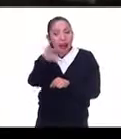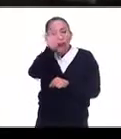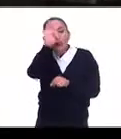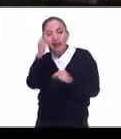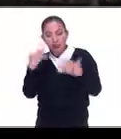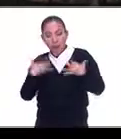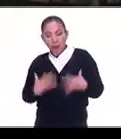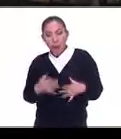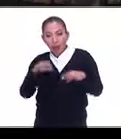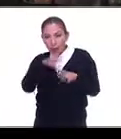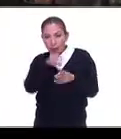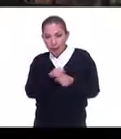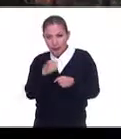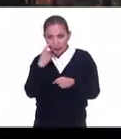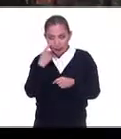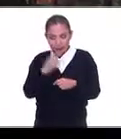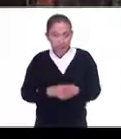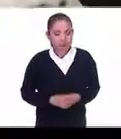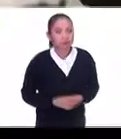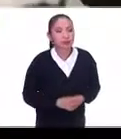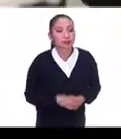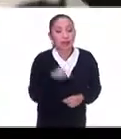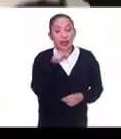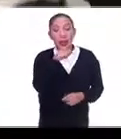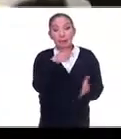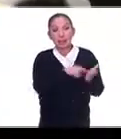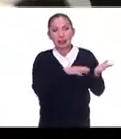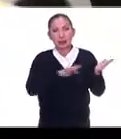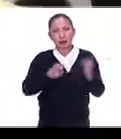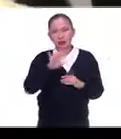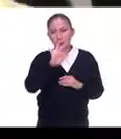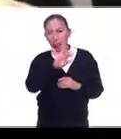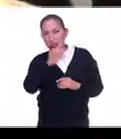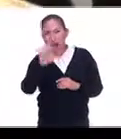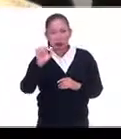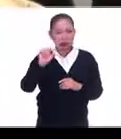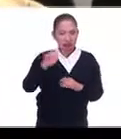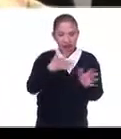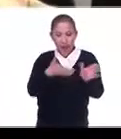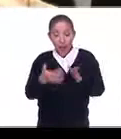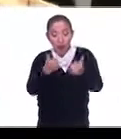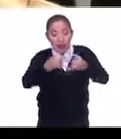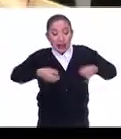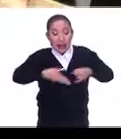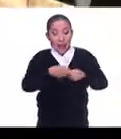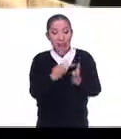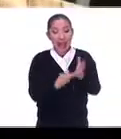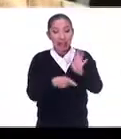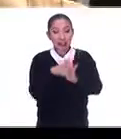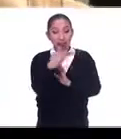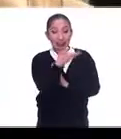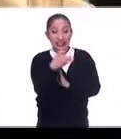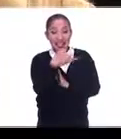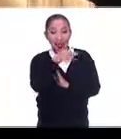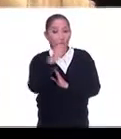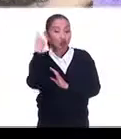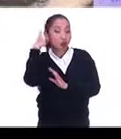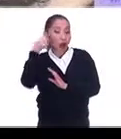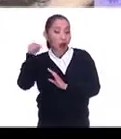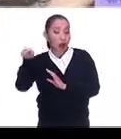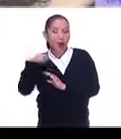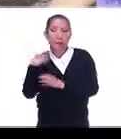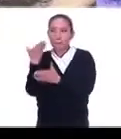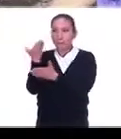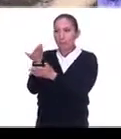trajes completos. En los 50, 60, cuando inauguran Palacio de Hierro Durango, ella